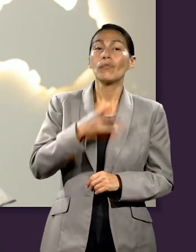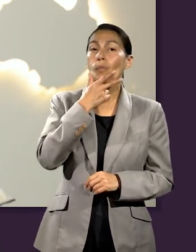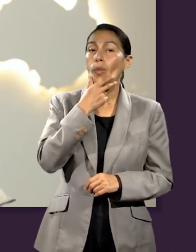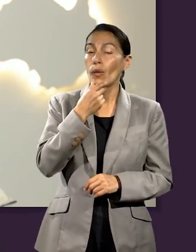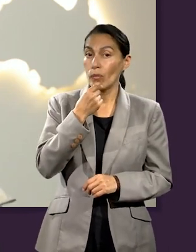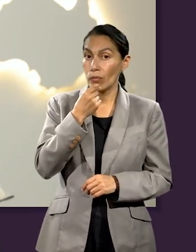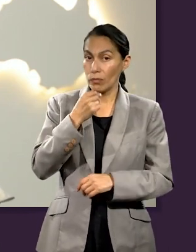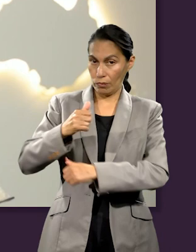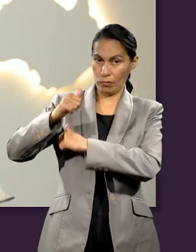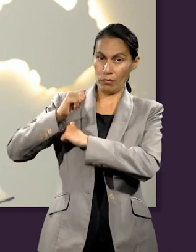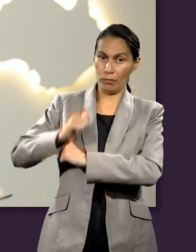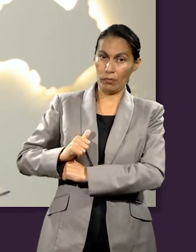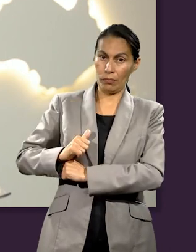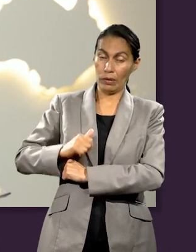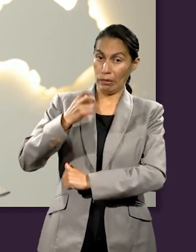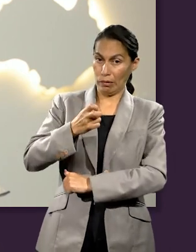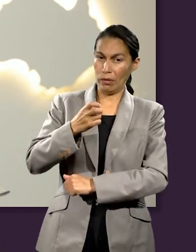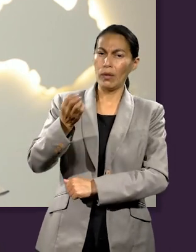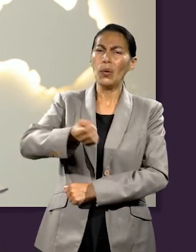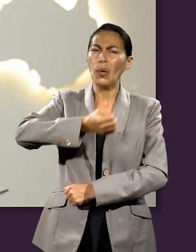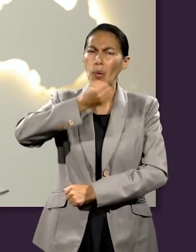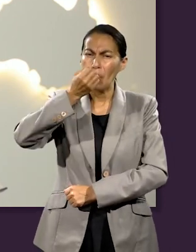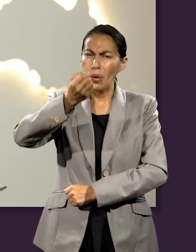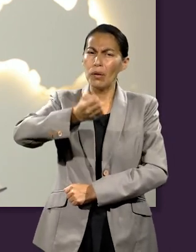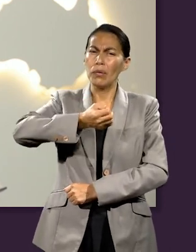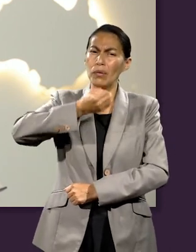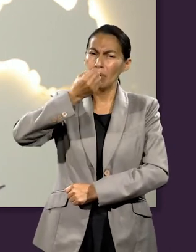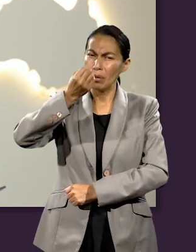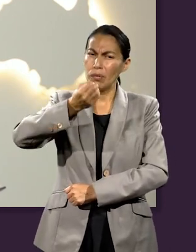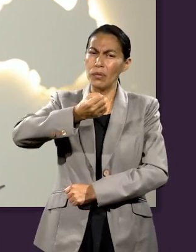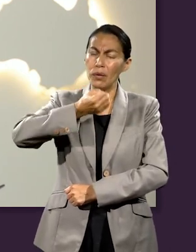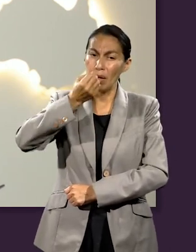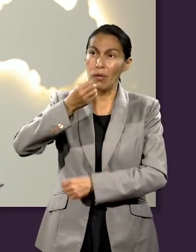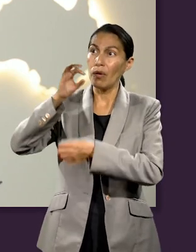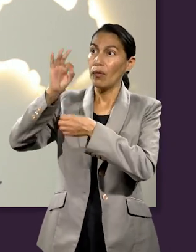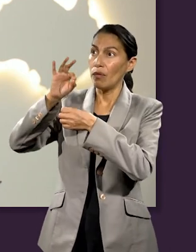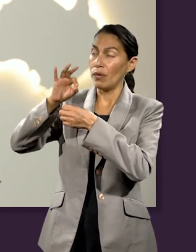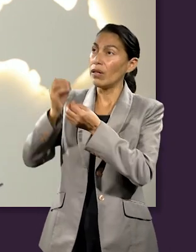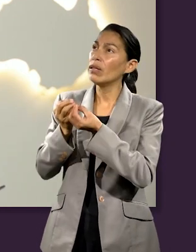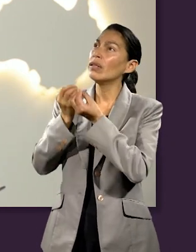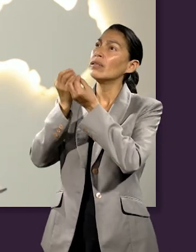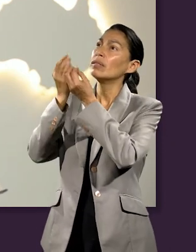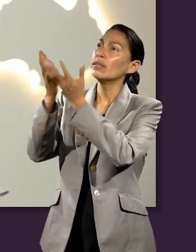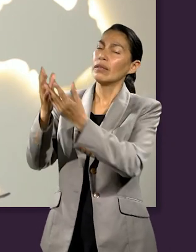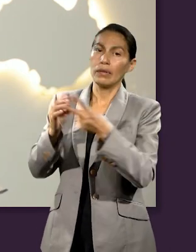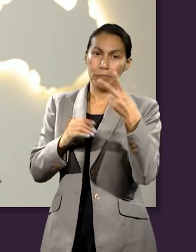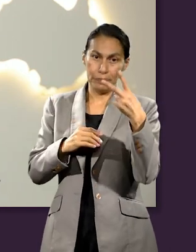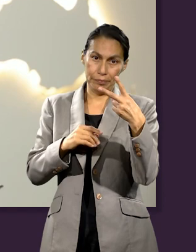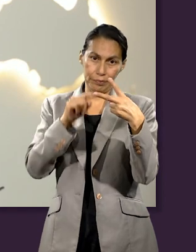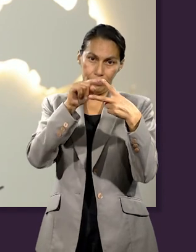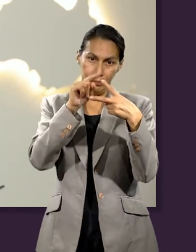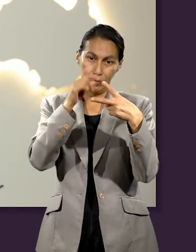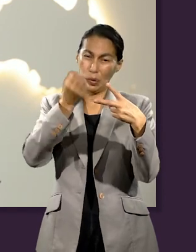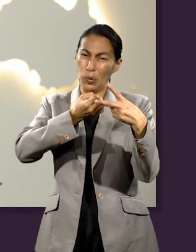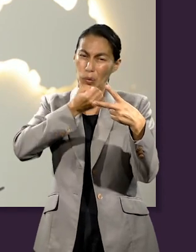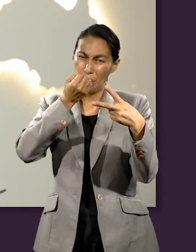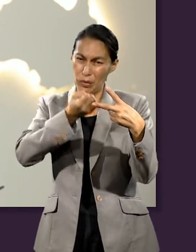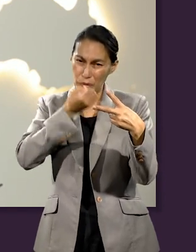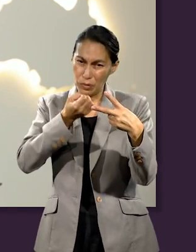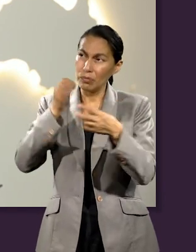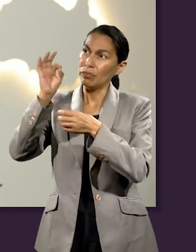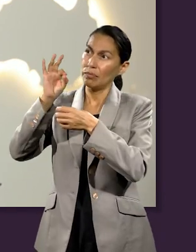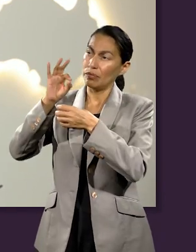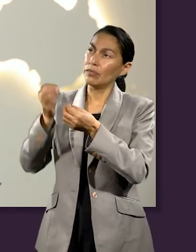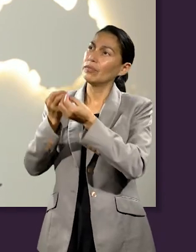centurión hacía, dice el versículo 2, oraciones y daba ofrendas. Esas dos